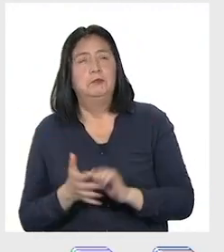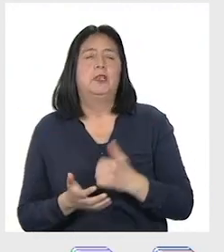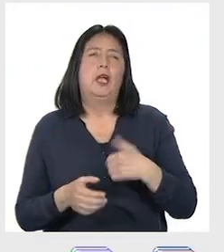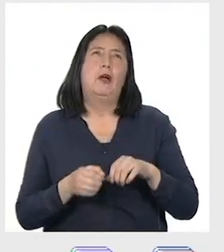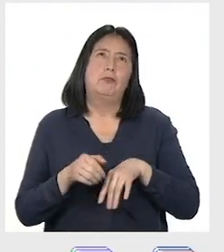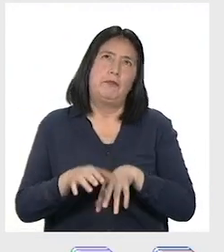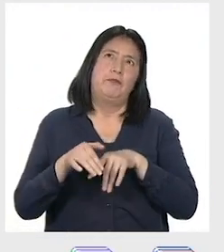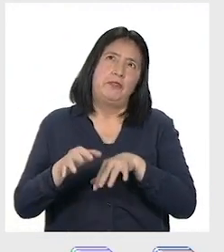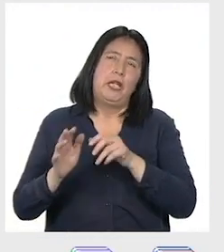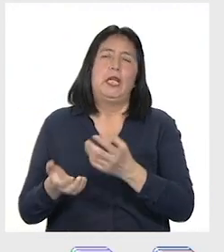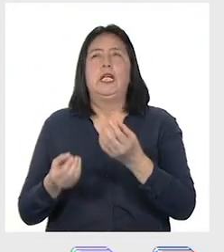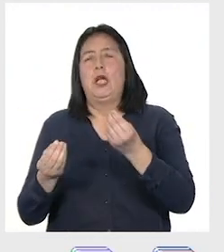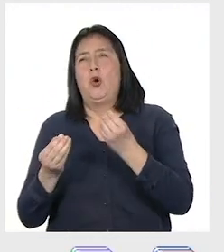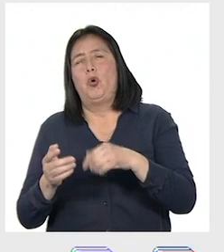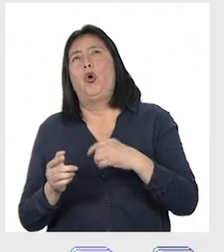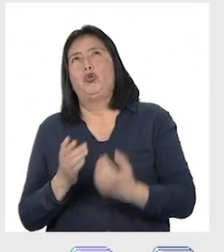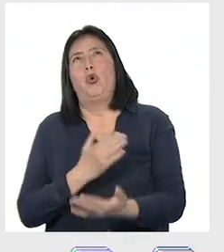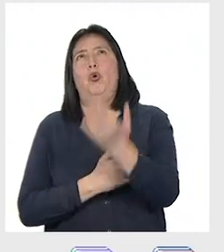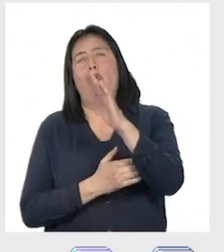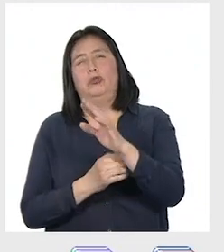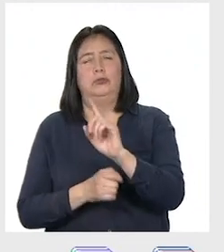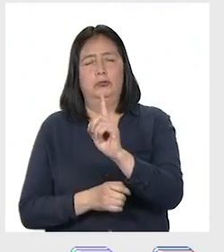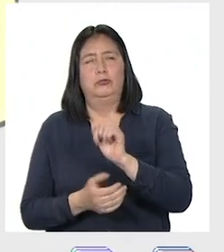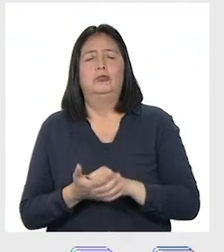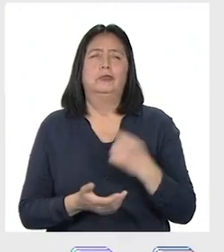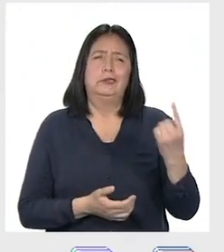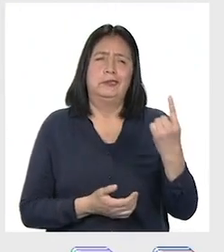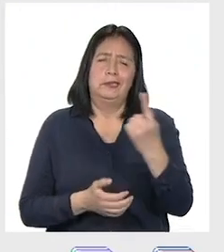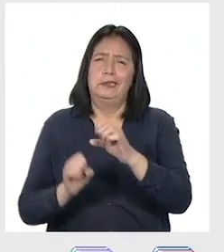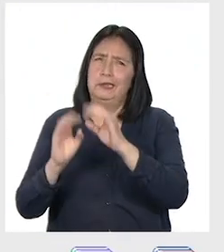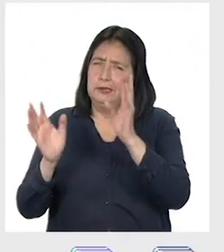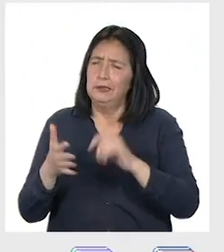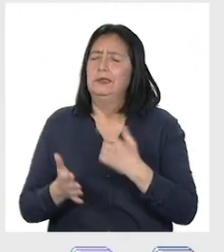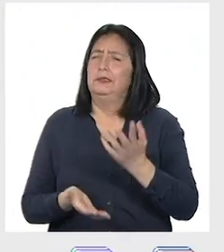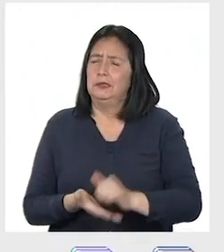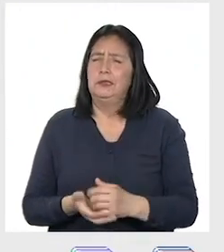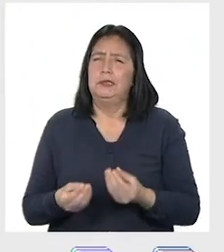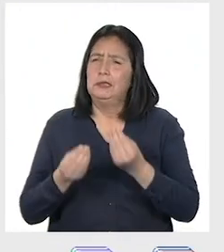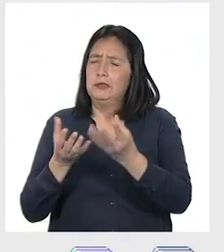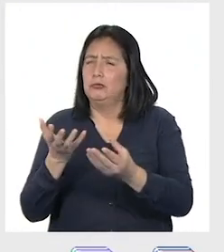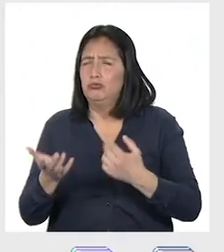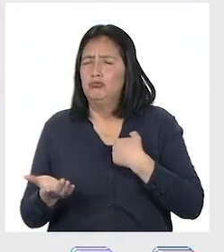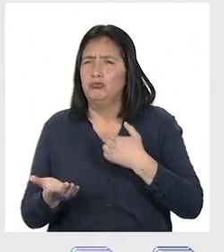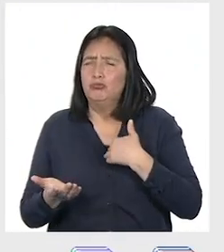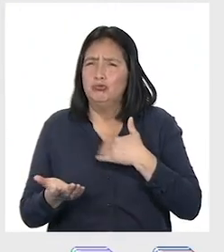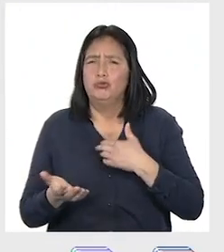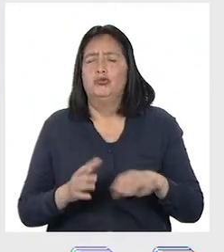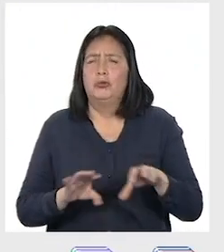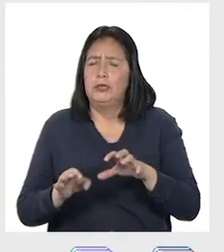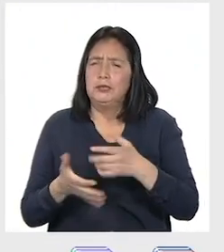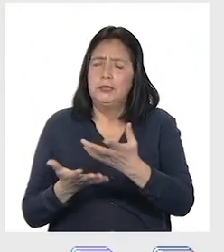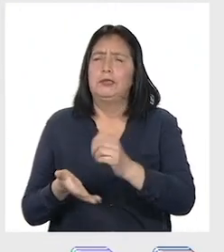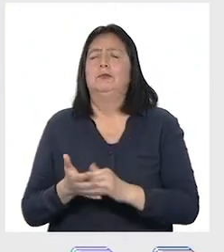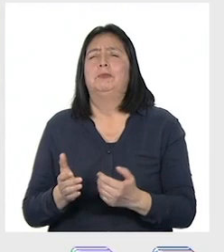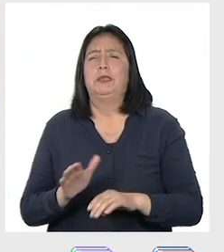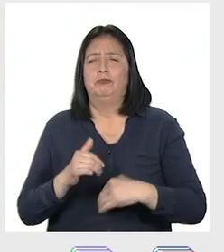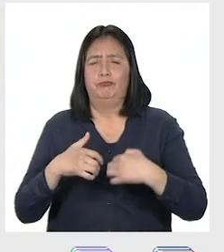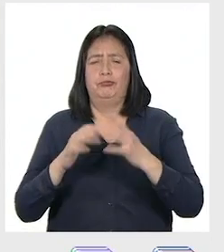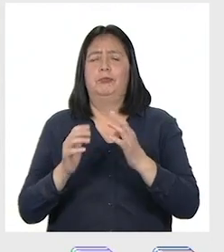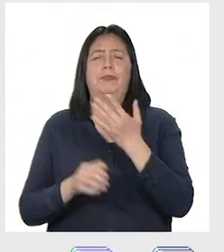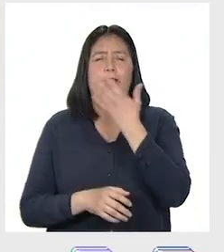desfiles o pasacalles todo el tiempo, sino que cada día aportemos con nuestras acciones a construir un mejor país.